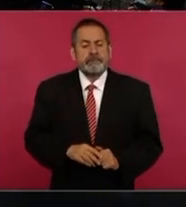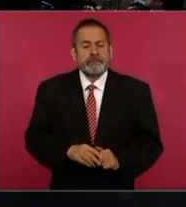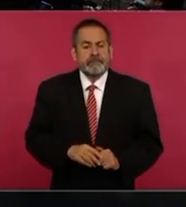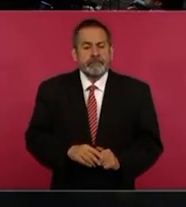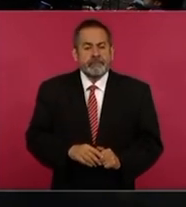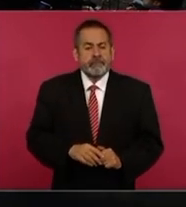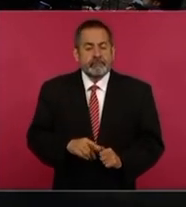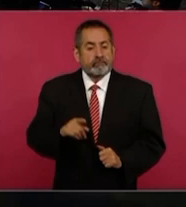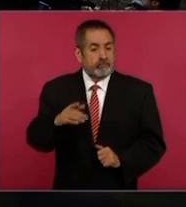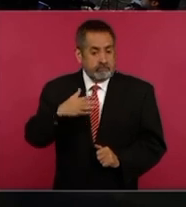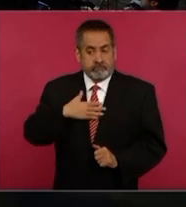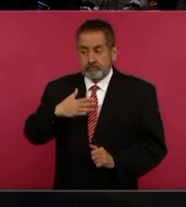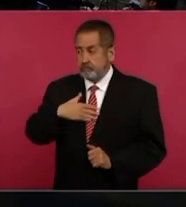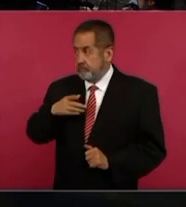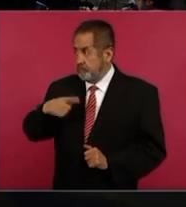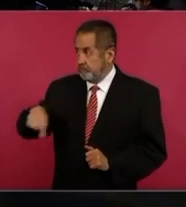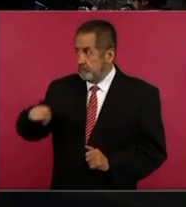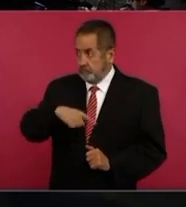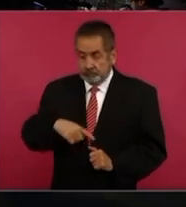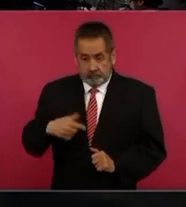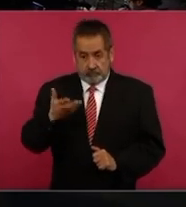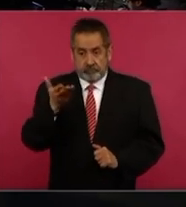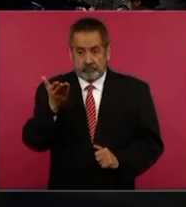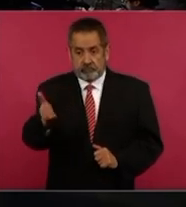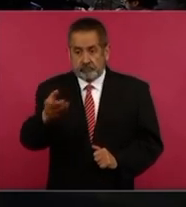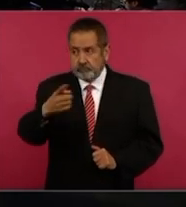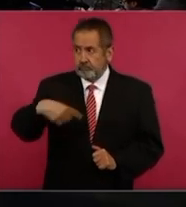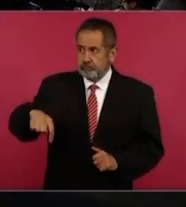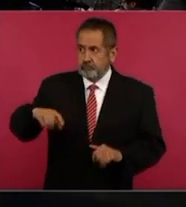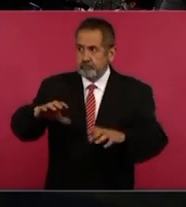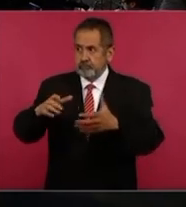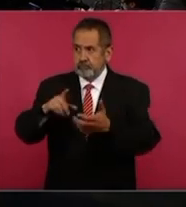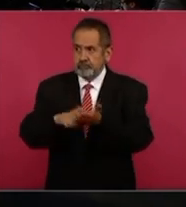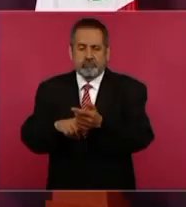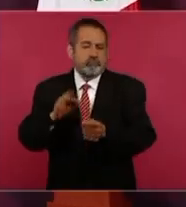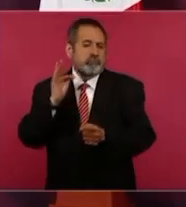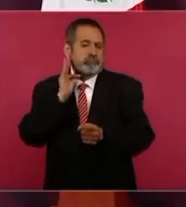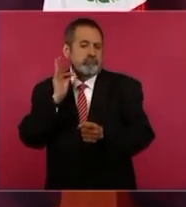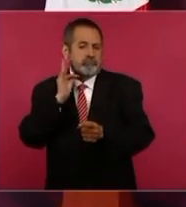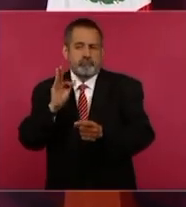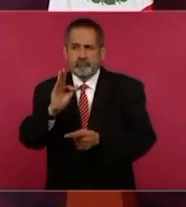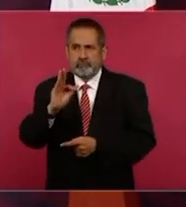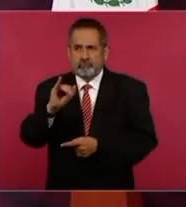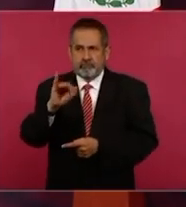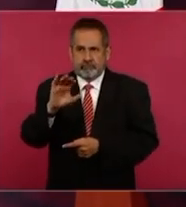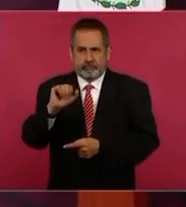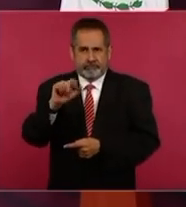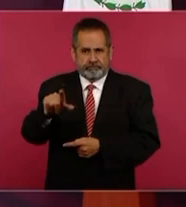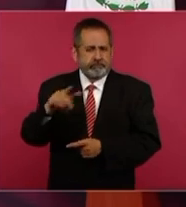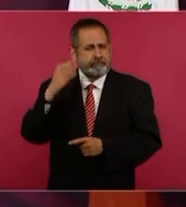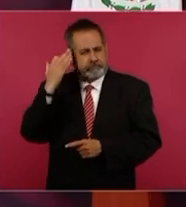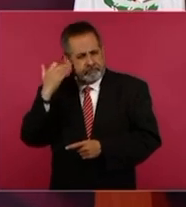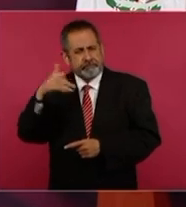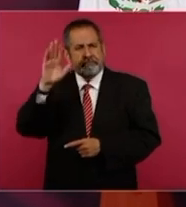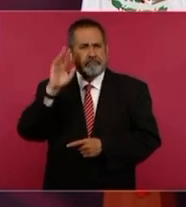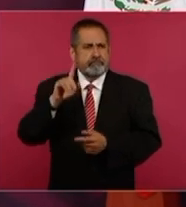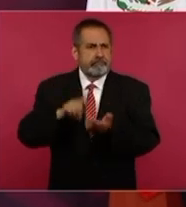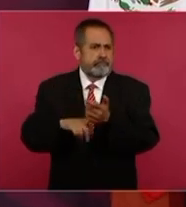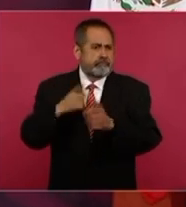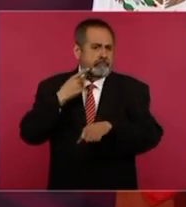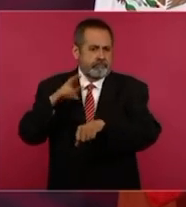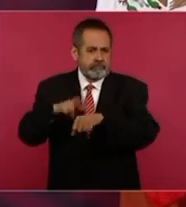Se solicitó a la fiscalía en aquel entonces, la Procuraduría,